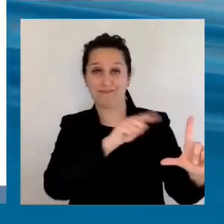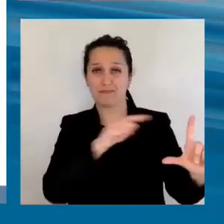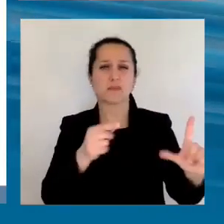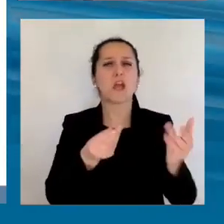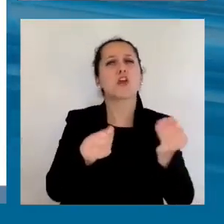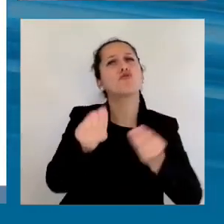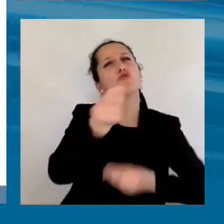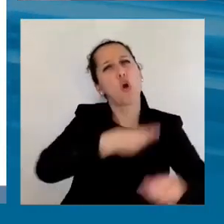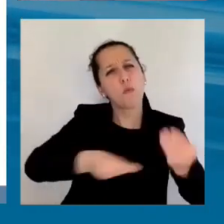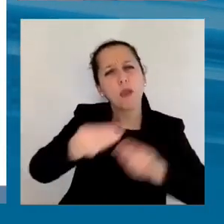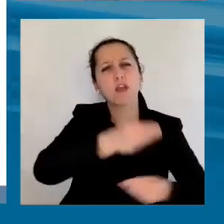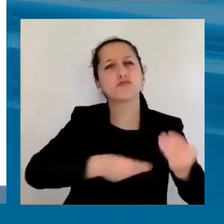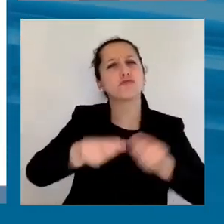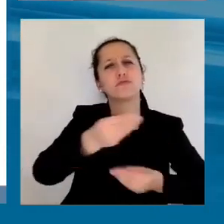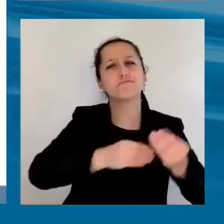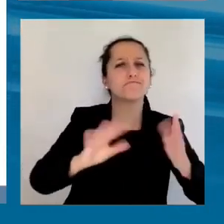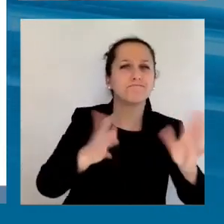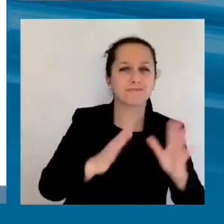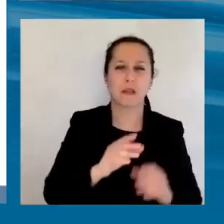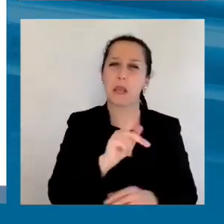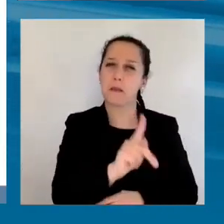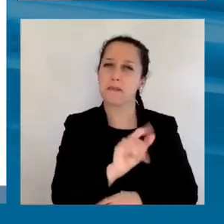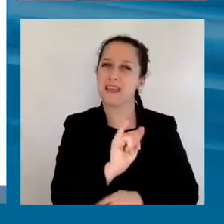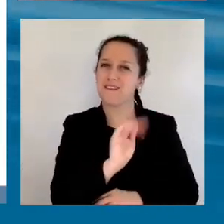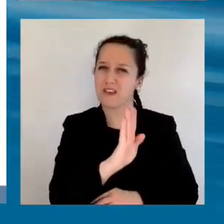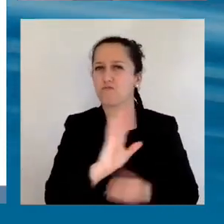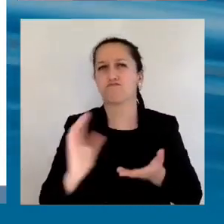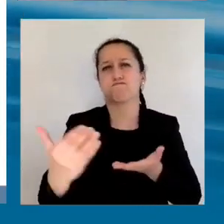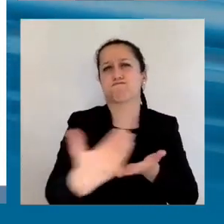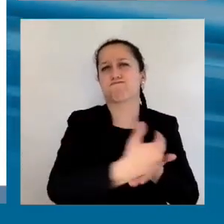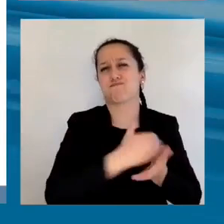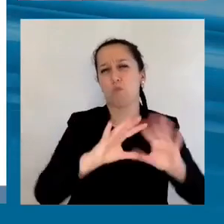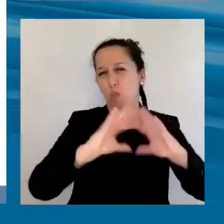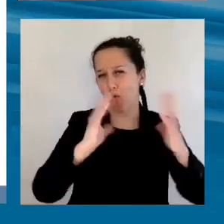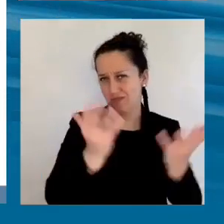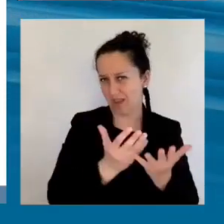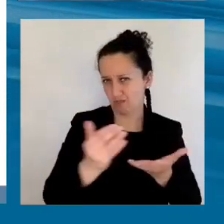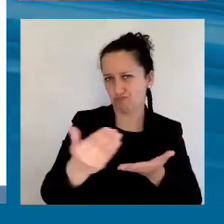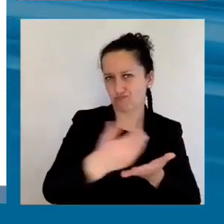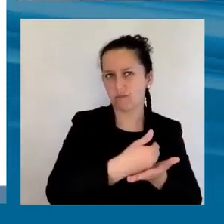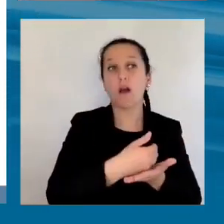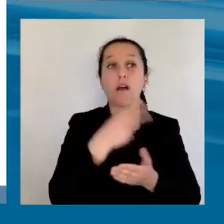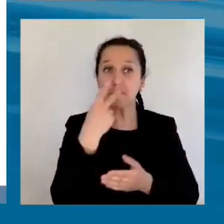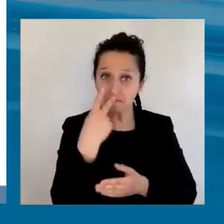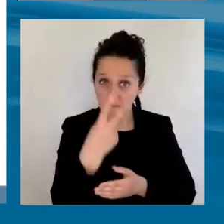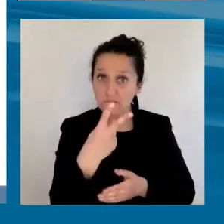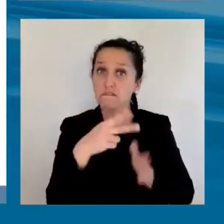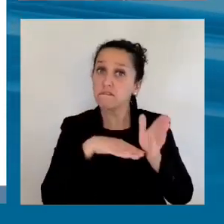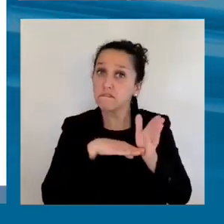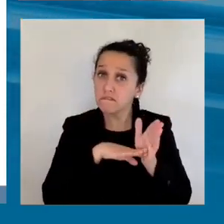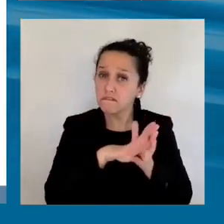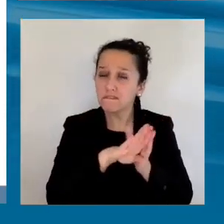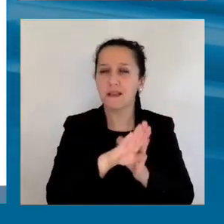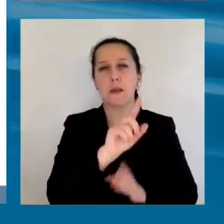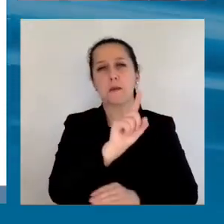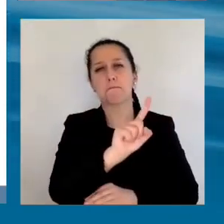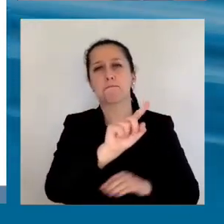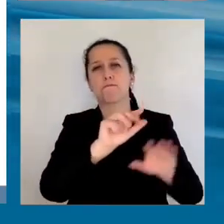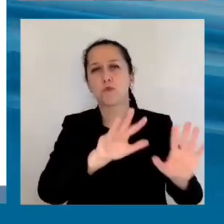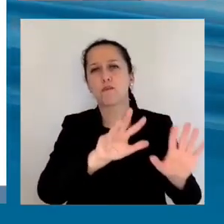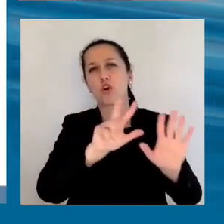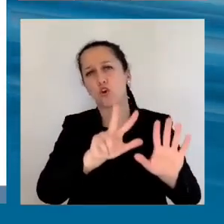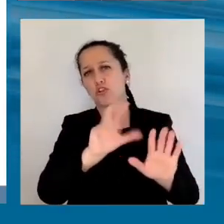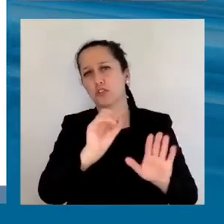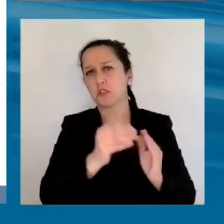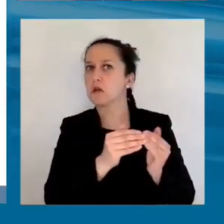bienes y servicios como porcentaje del PIB mundial. Vean qué enorme crecimiento desde los años 80 hasta